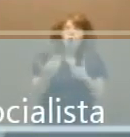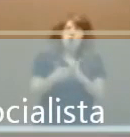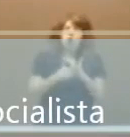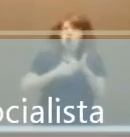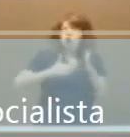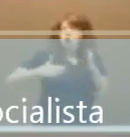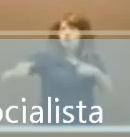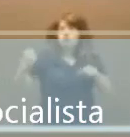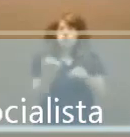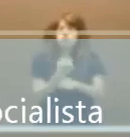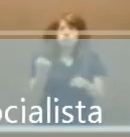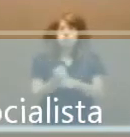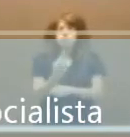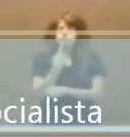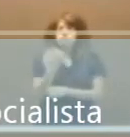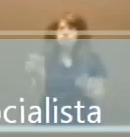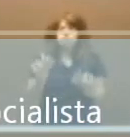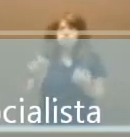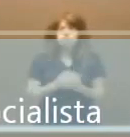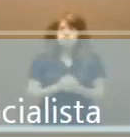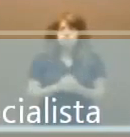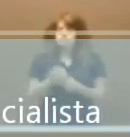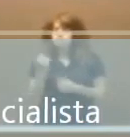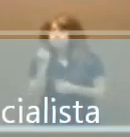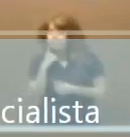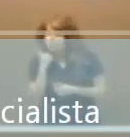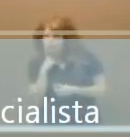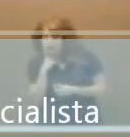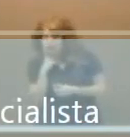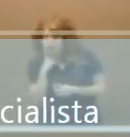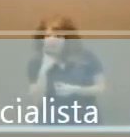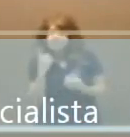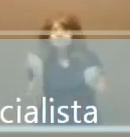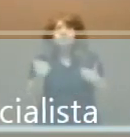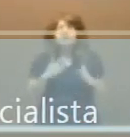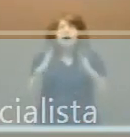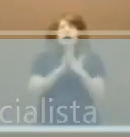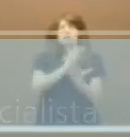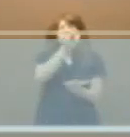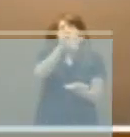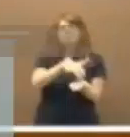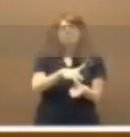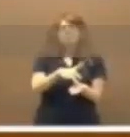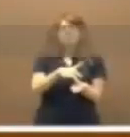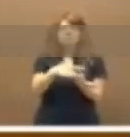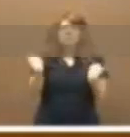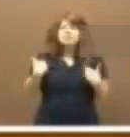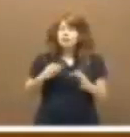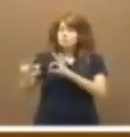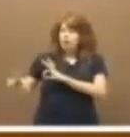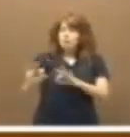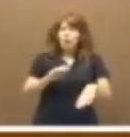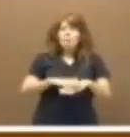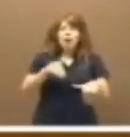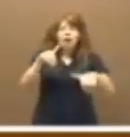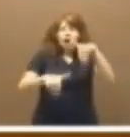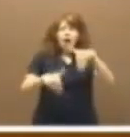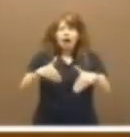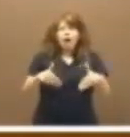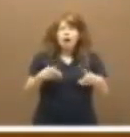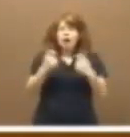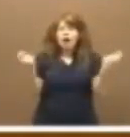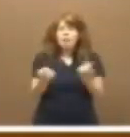laboral. ¿Le suena? Llegamos a casa todo preparado para la campaña,